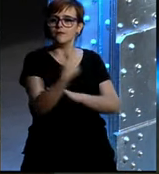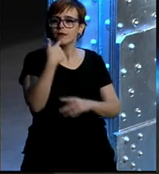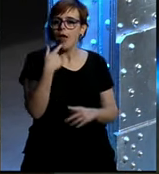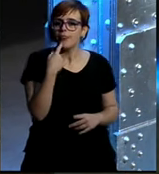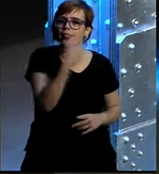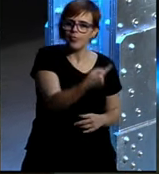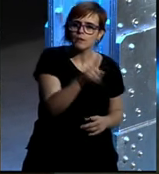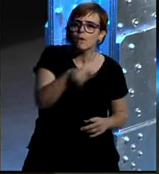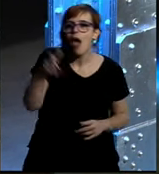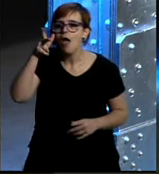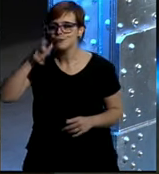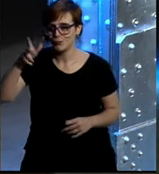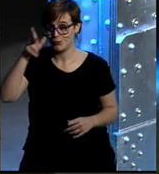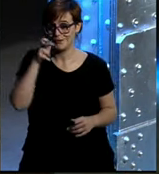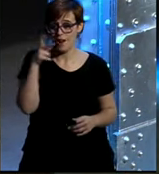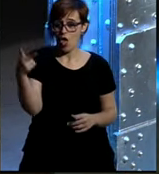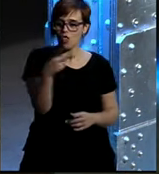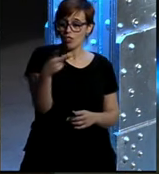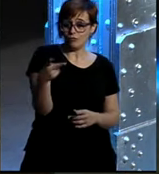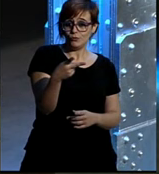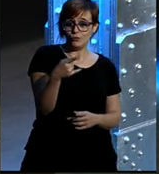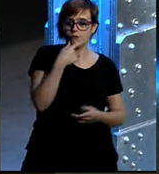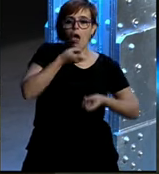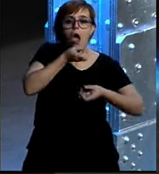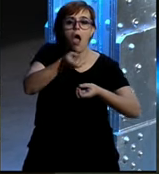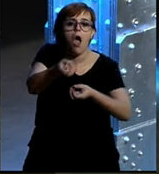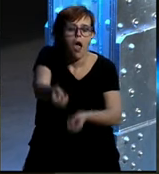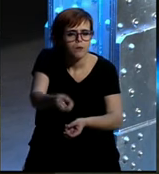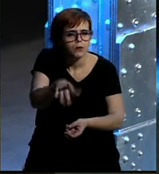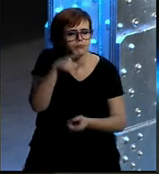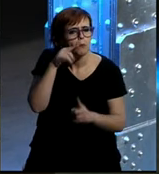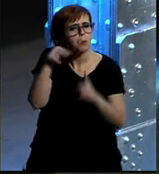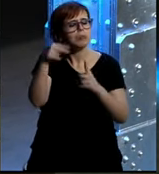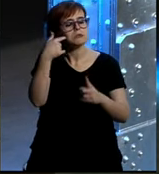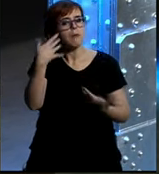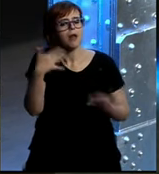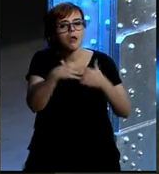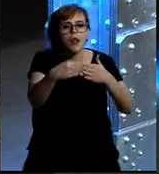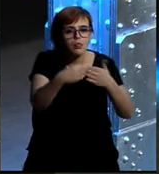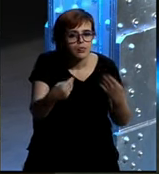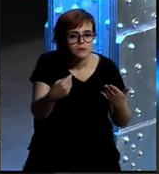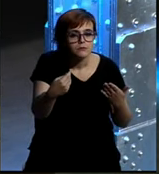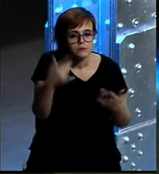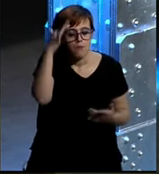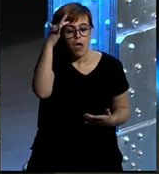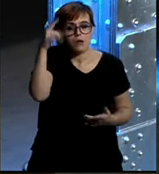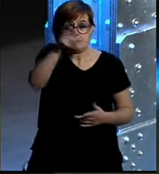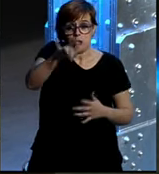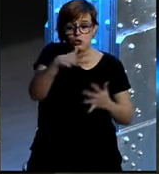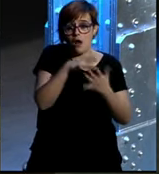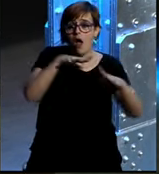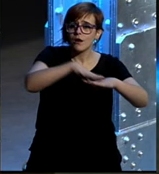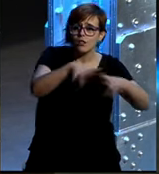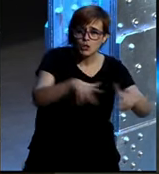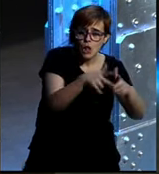escuchar tan importante o incluso más porque se dan cuenta de que sus clientes que sois vosotros y que sois toda la gente que está en